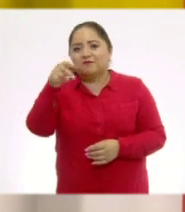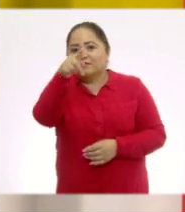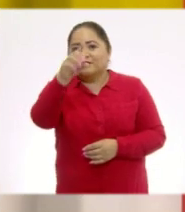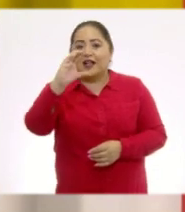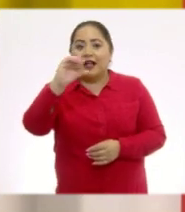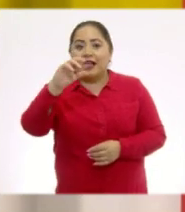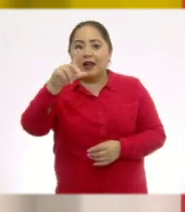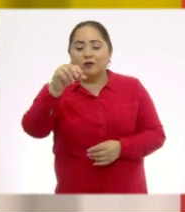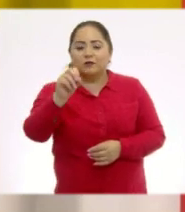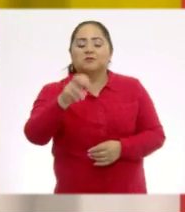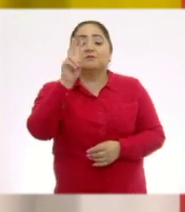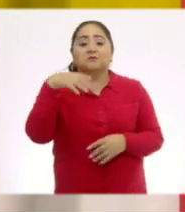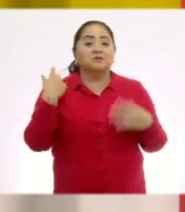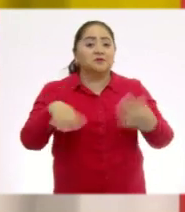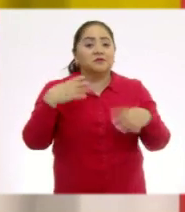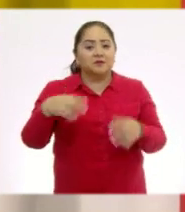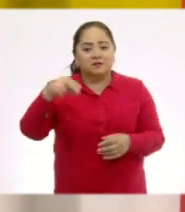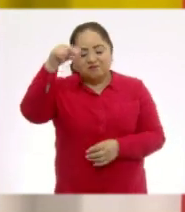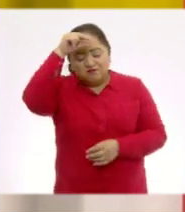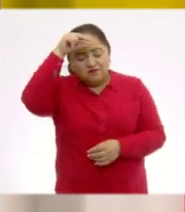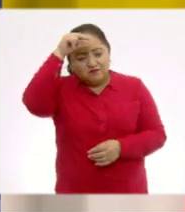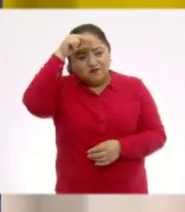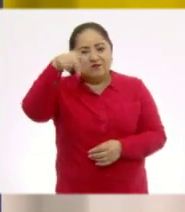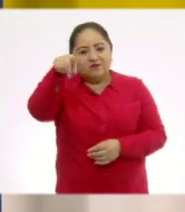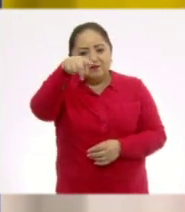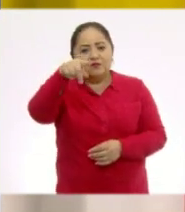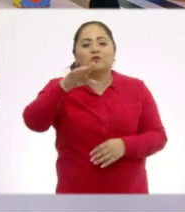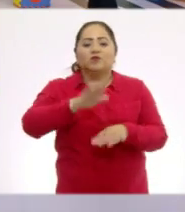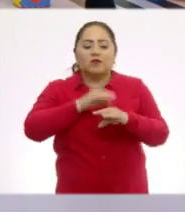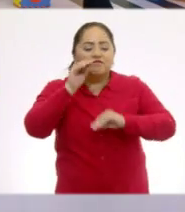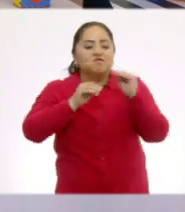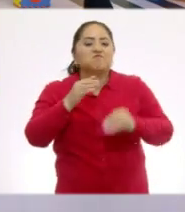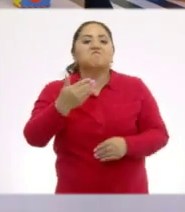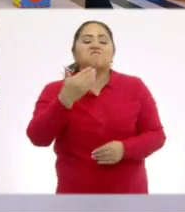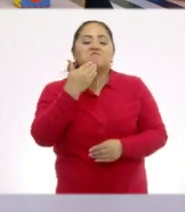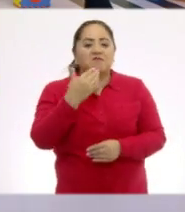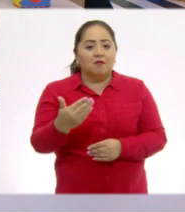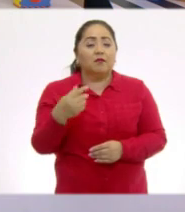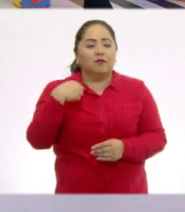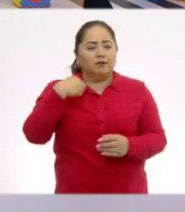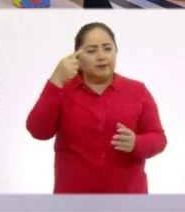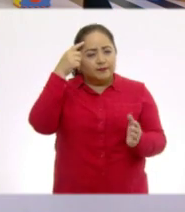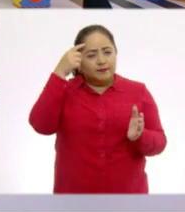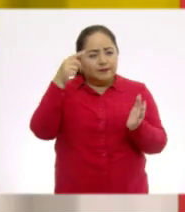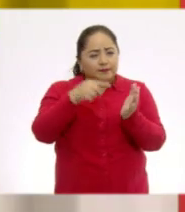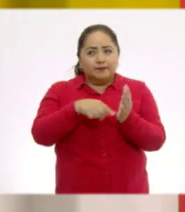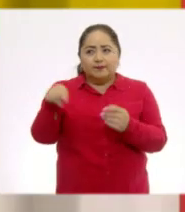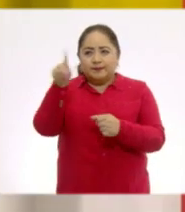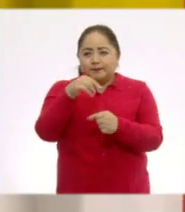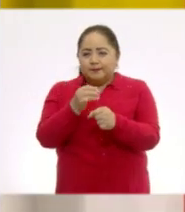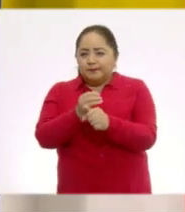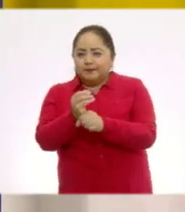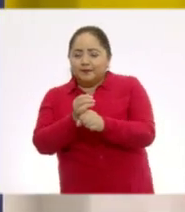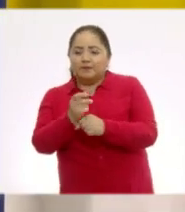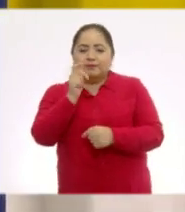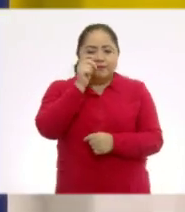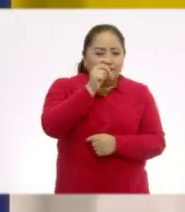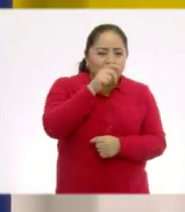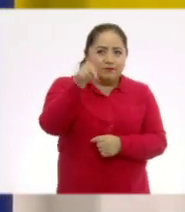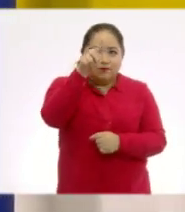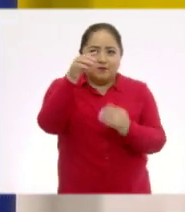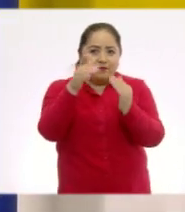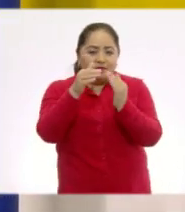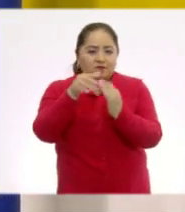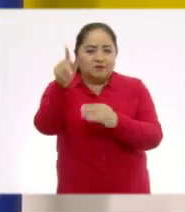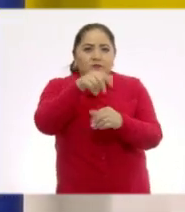Carlos, eres muy listo y supiste cómo armar. Creo que nuestros investigadores, investigadoras allá